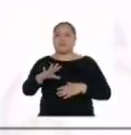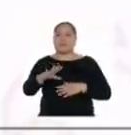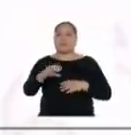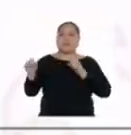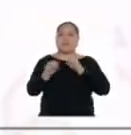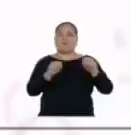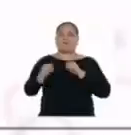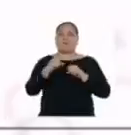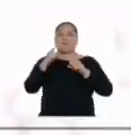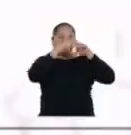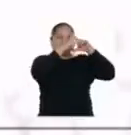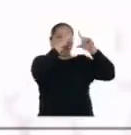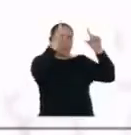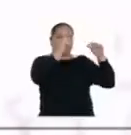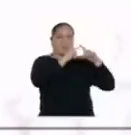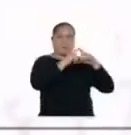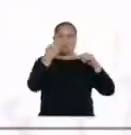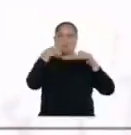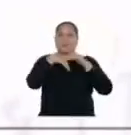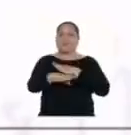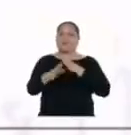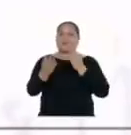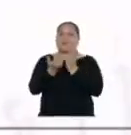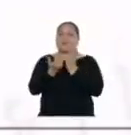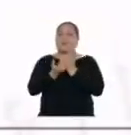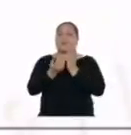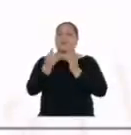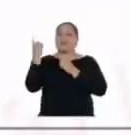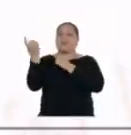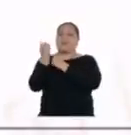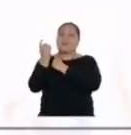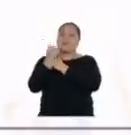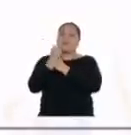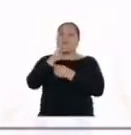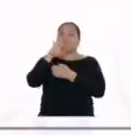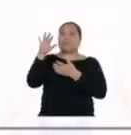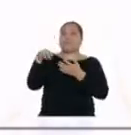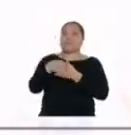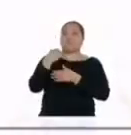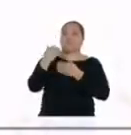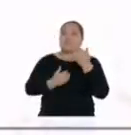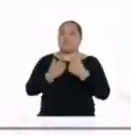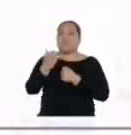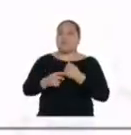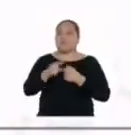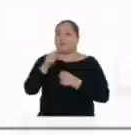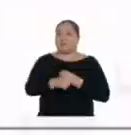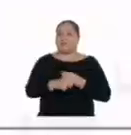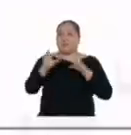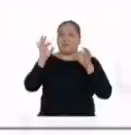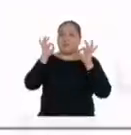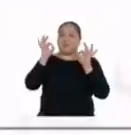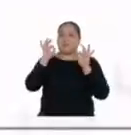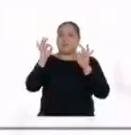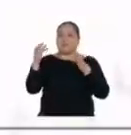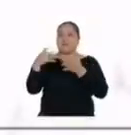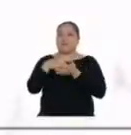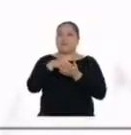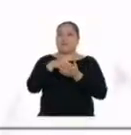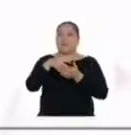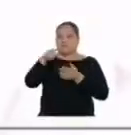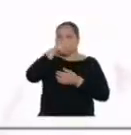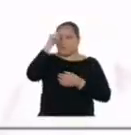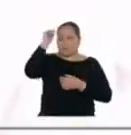aquellos textos que vemos muy a menudo en los colegios, enseñándonos todos los procedimientos ante un eventual sismo. ¿Los